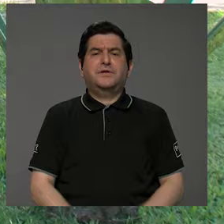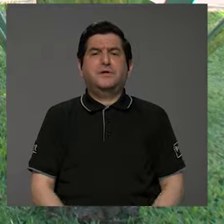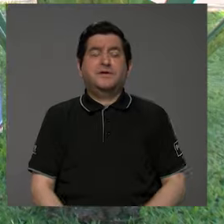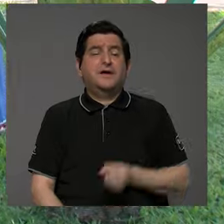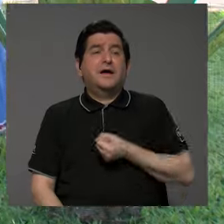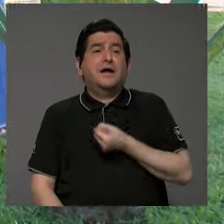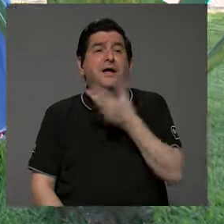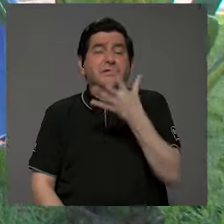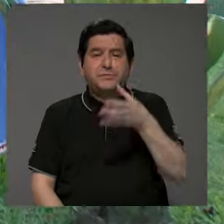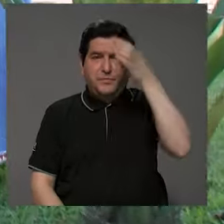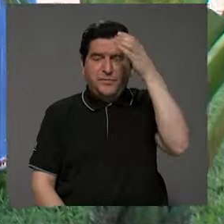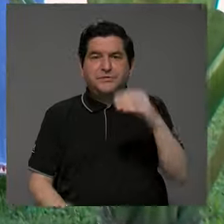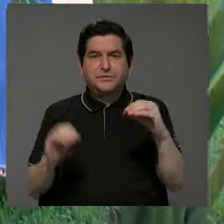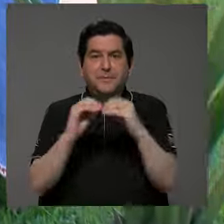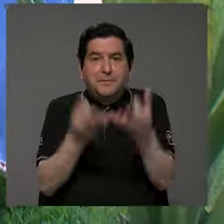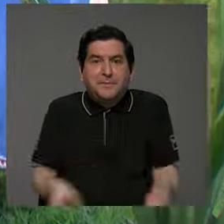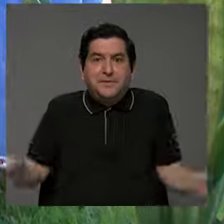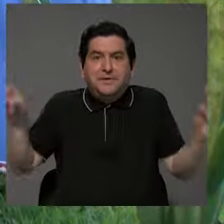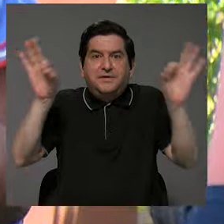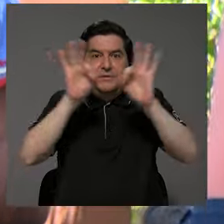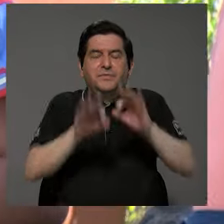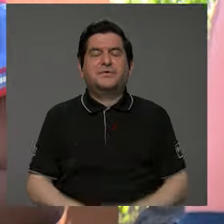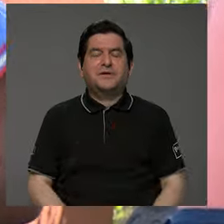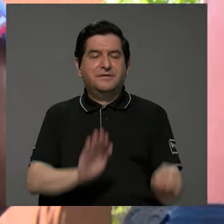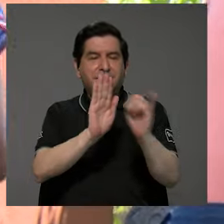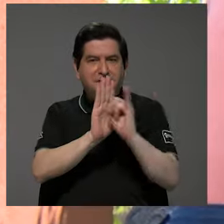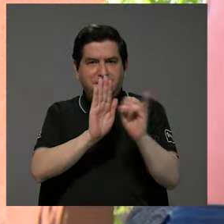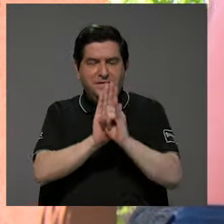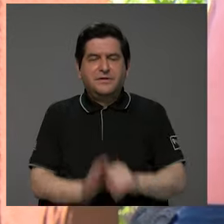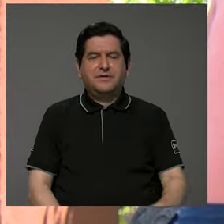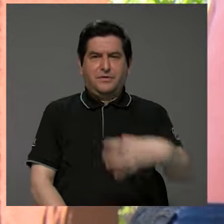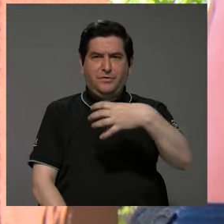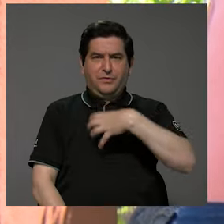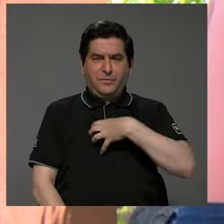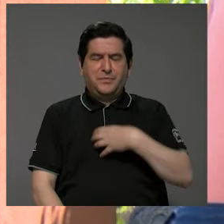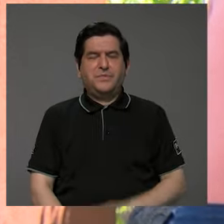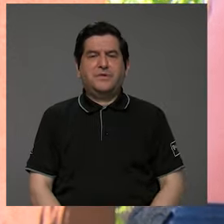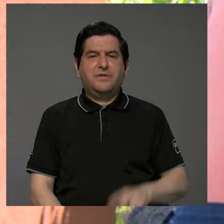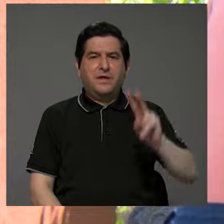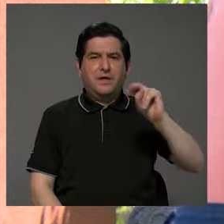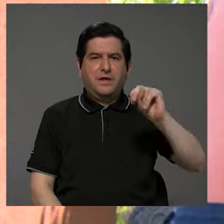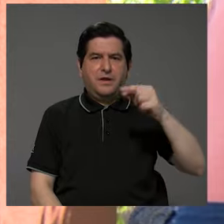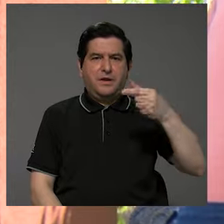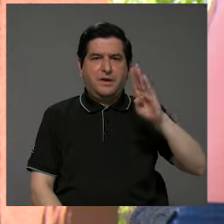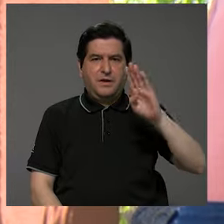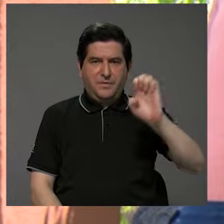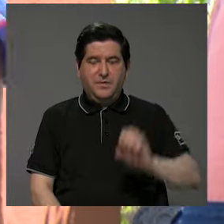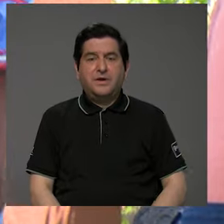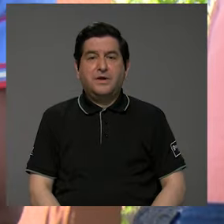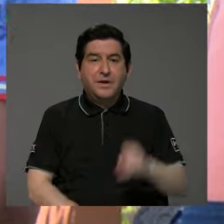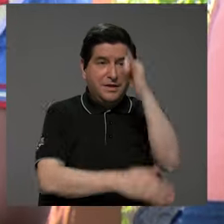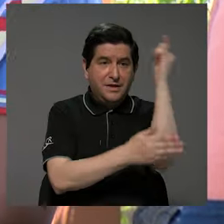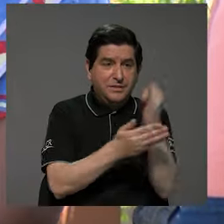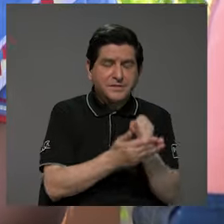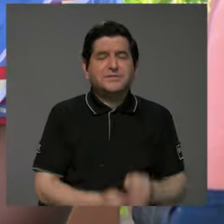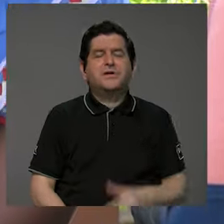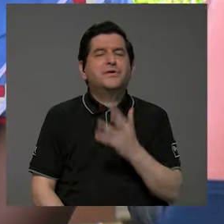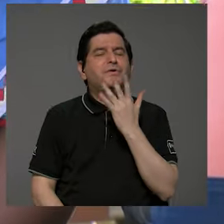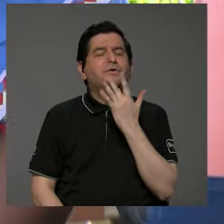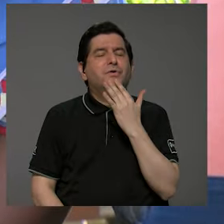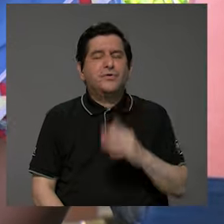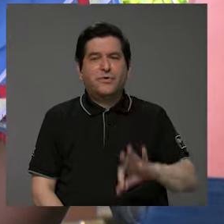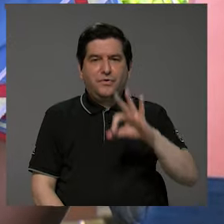las expresiones culturales más destacadas de la identidad y del patrimonio Nube, y que su diseño, con coloridas aplicaciones